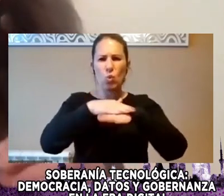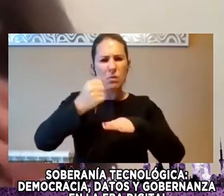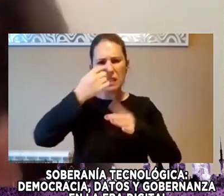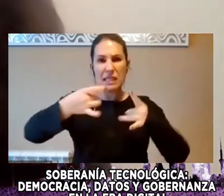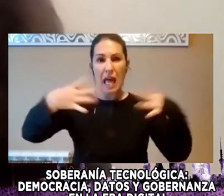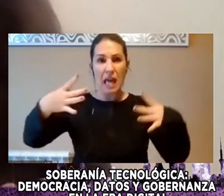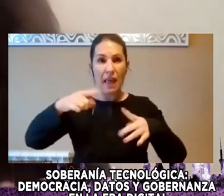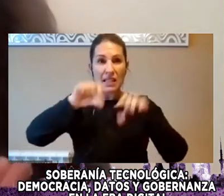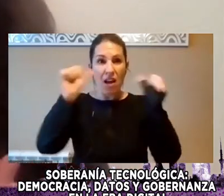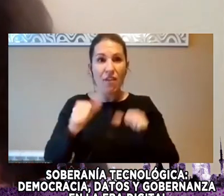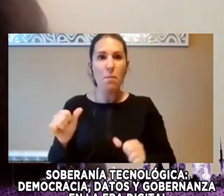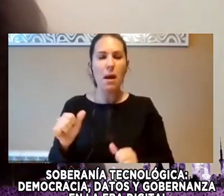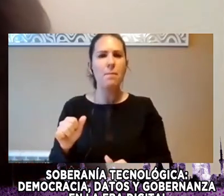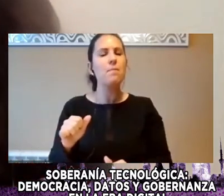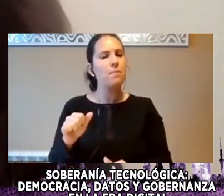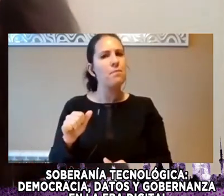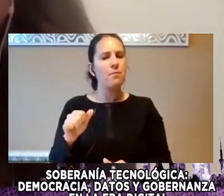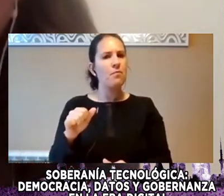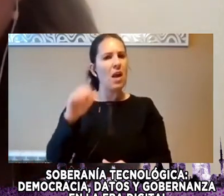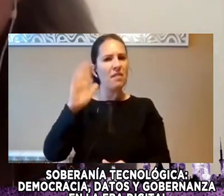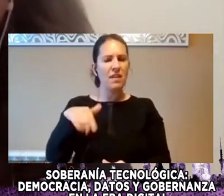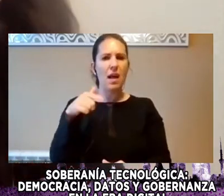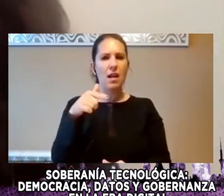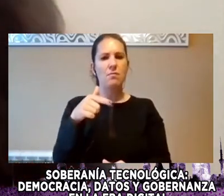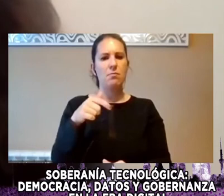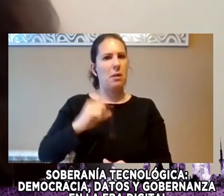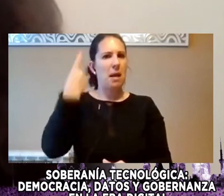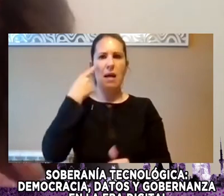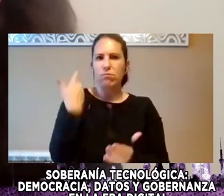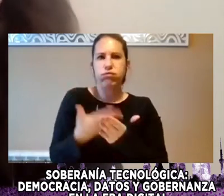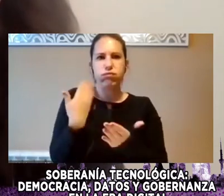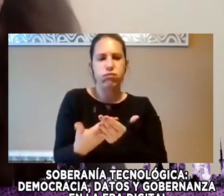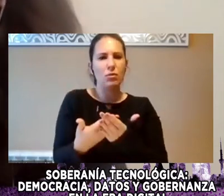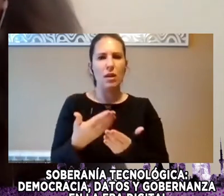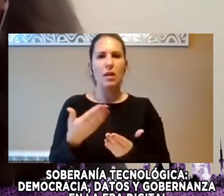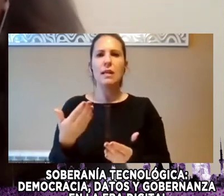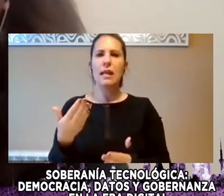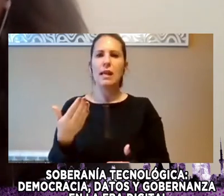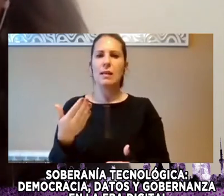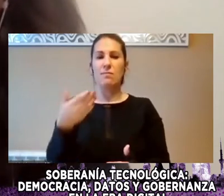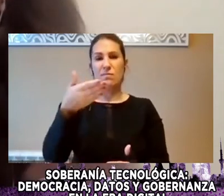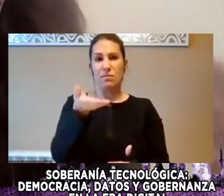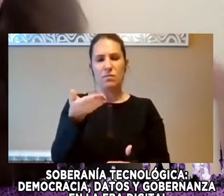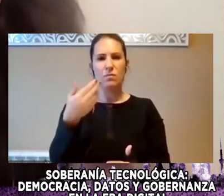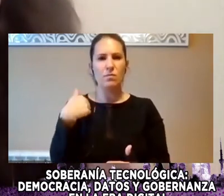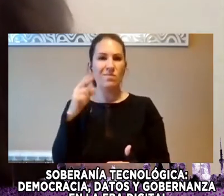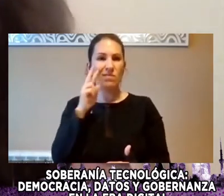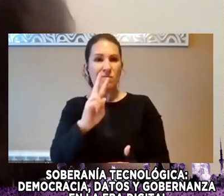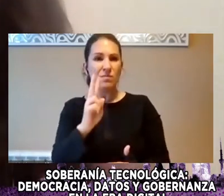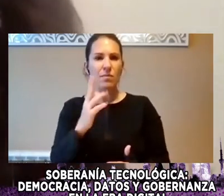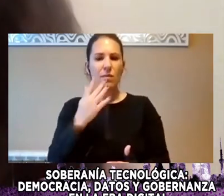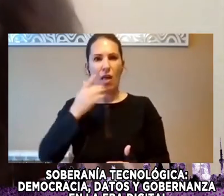Fue La La La Primer Muestra Latente De que Estábamos Estamos Ante Desde la